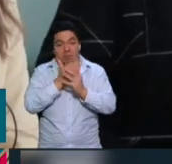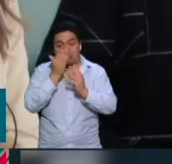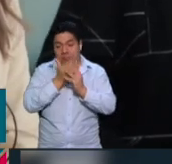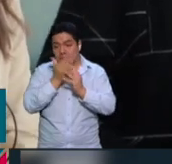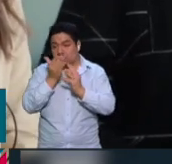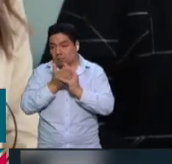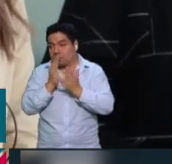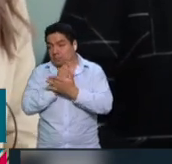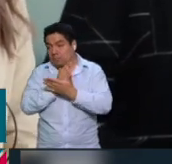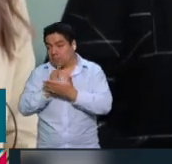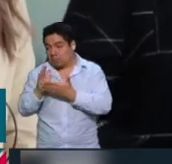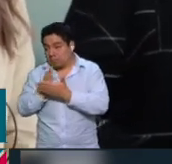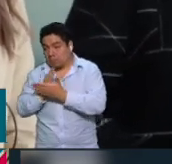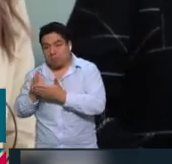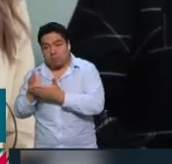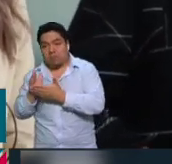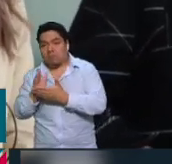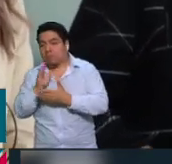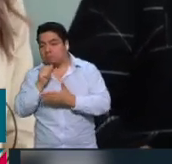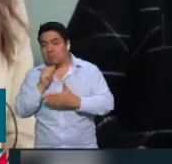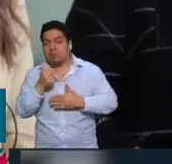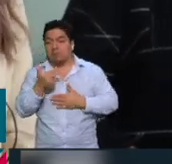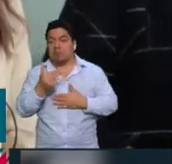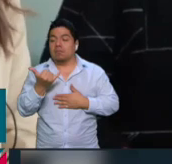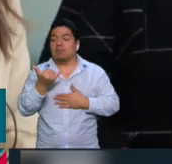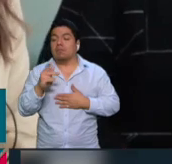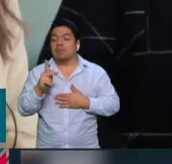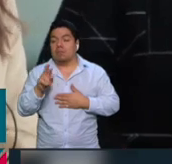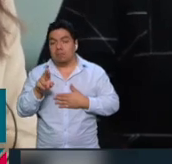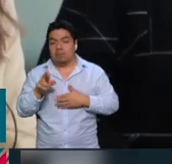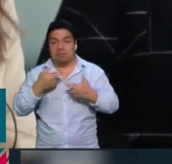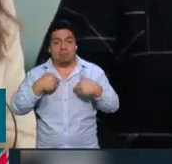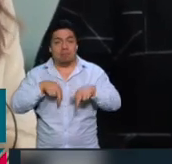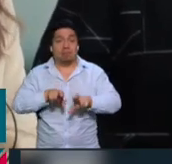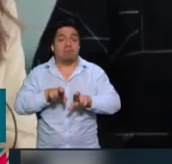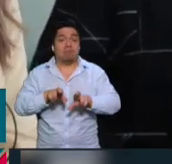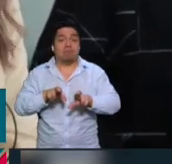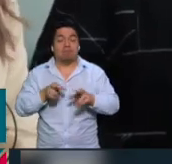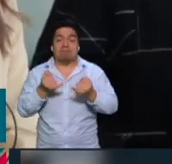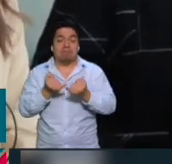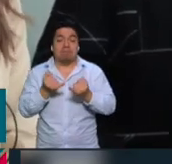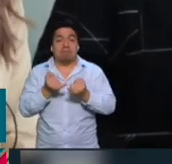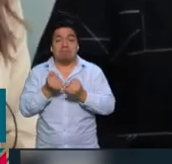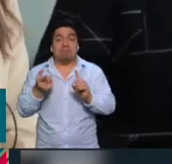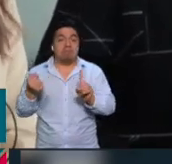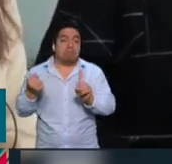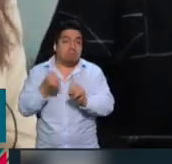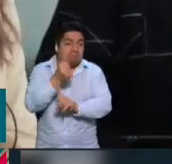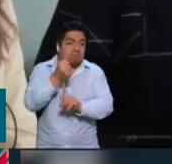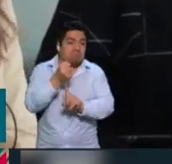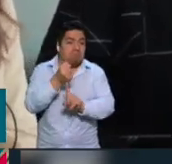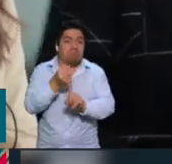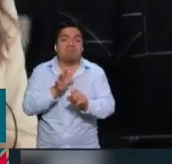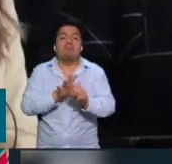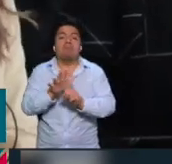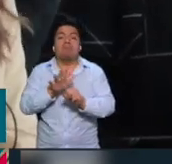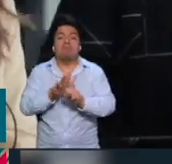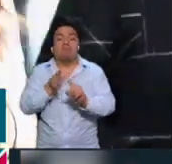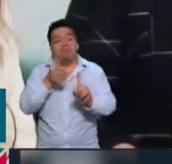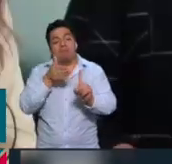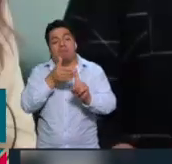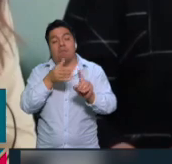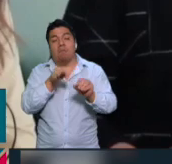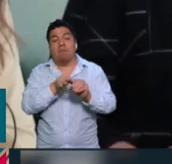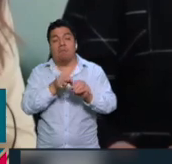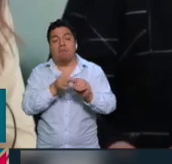si no, entonces haces una hiperrepresentación y violentas, efectivamente, el sentido del